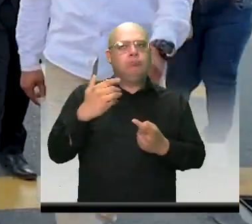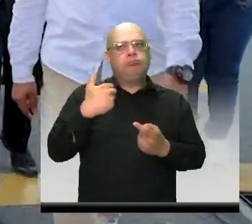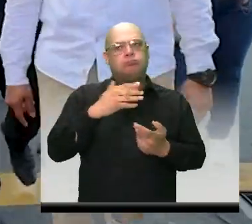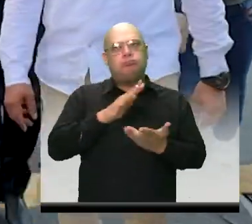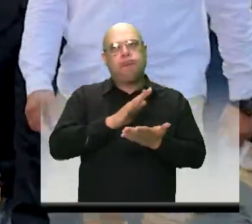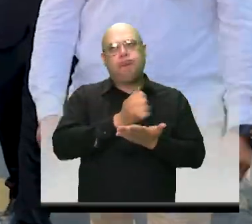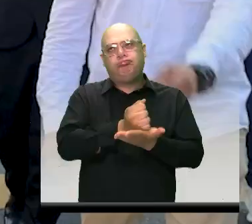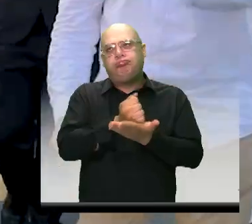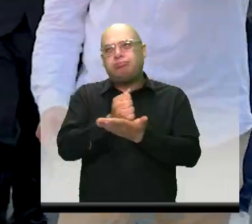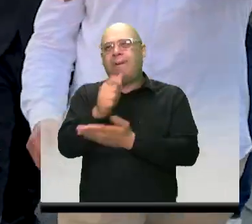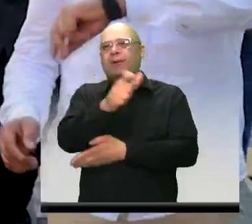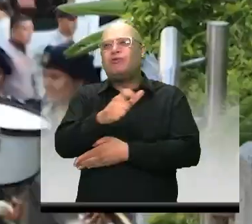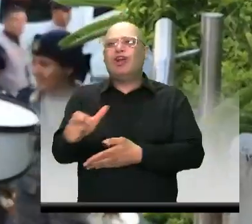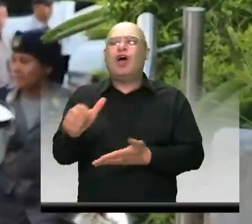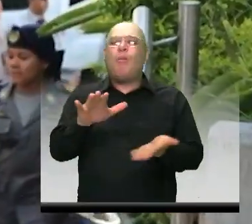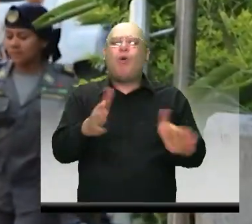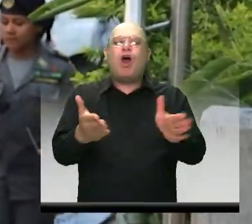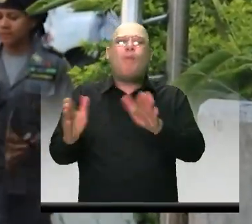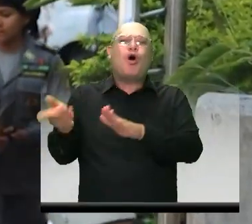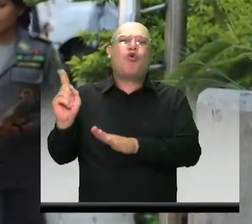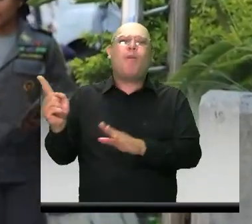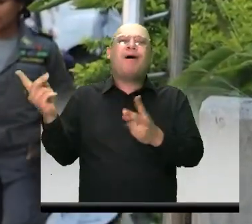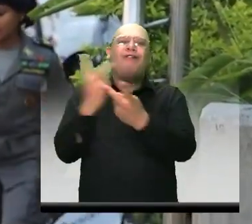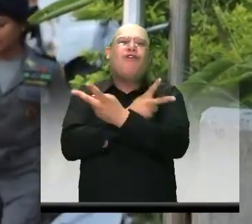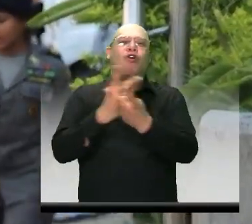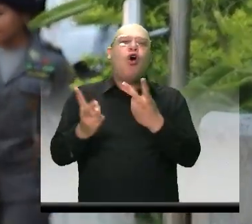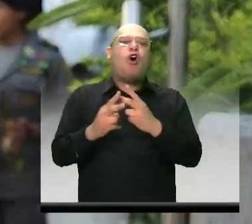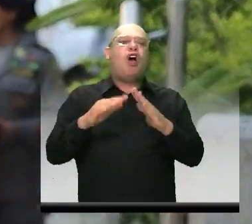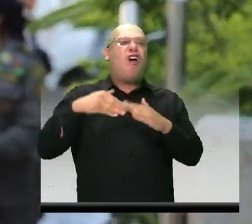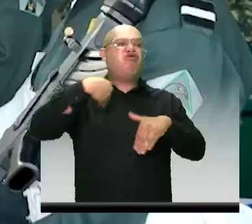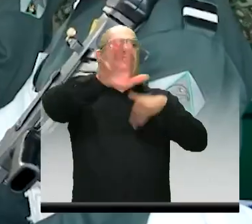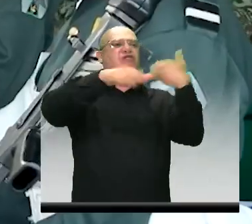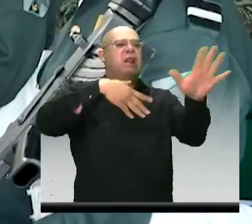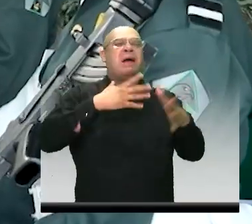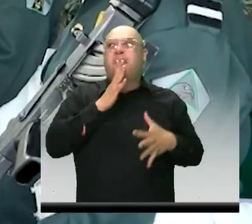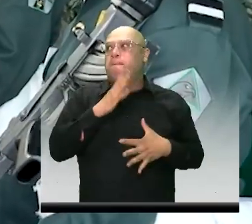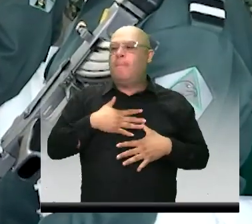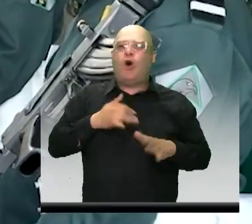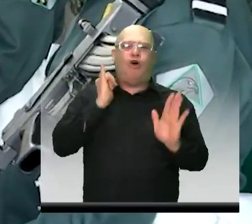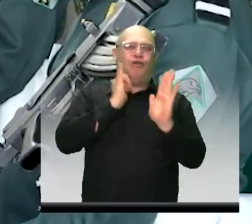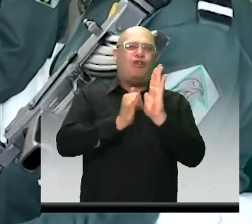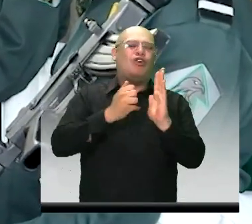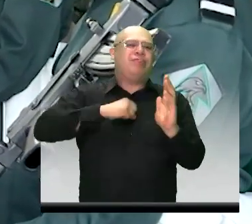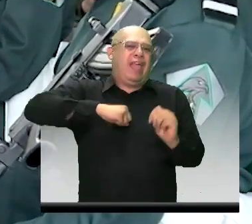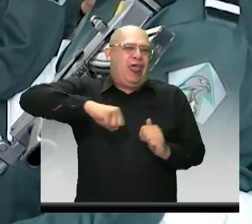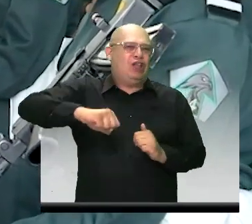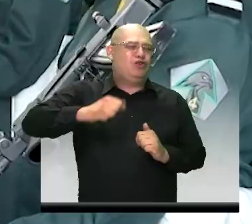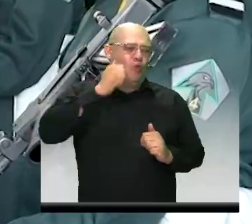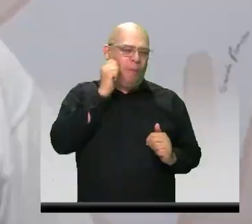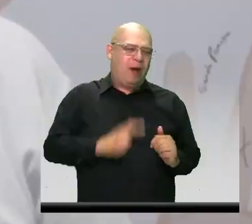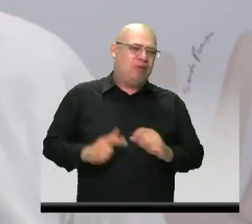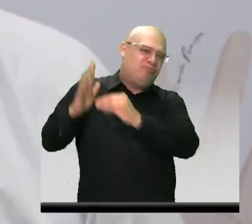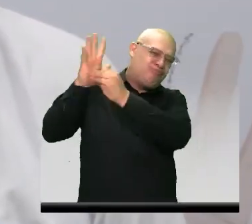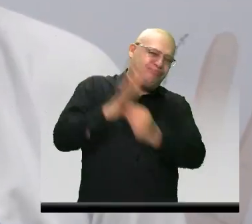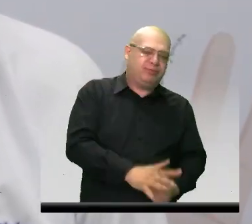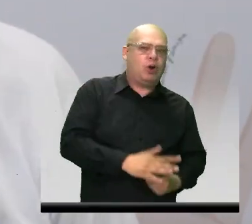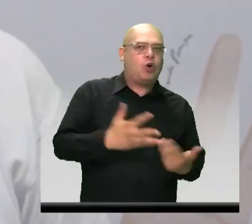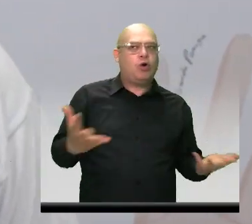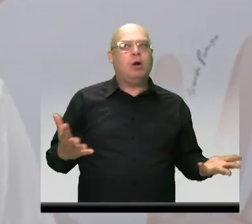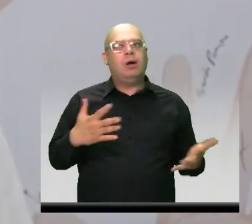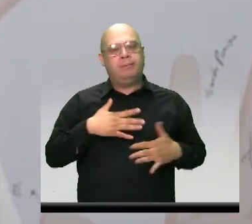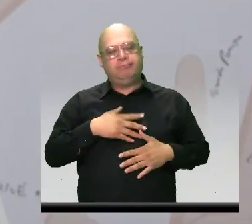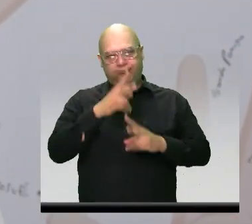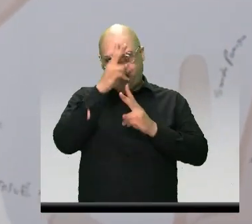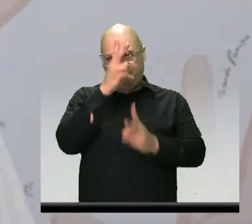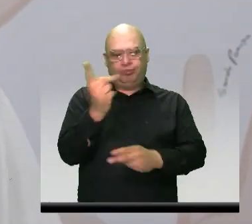sus seres queridos, sufrido desplazamiento forzado o violaciones a sus derechos humanos. En Itagüí tenemos